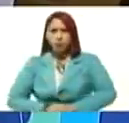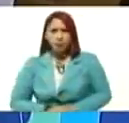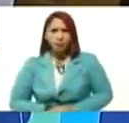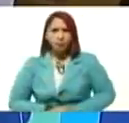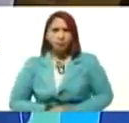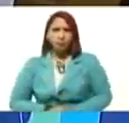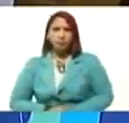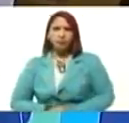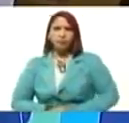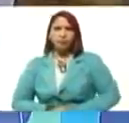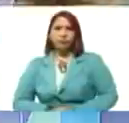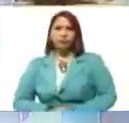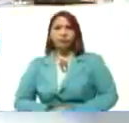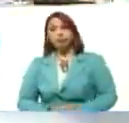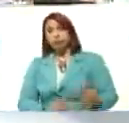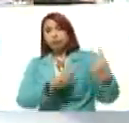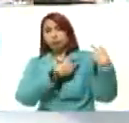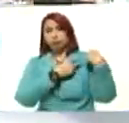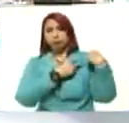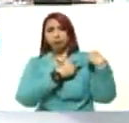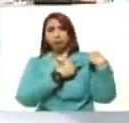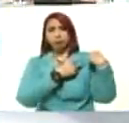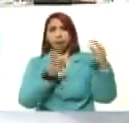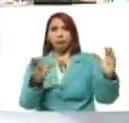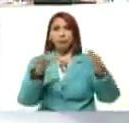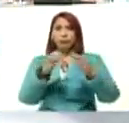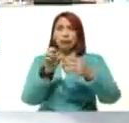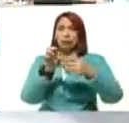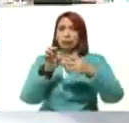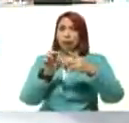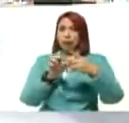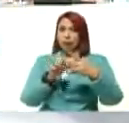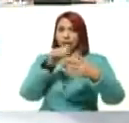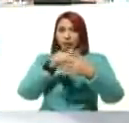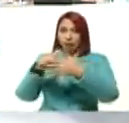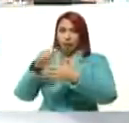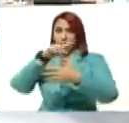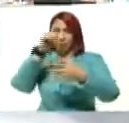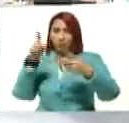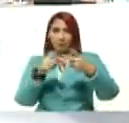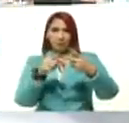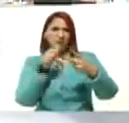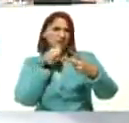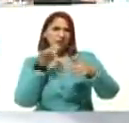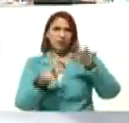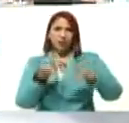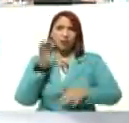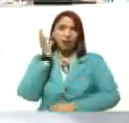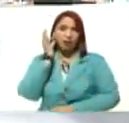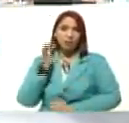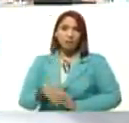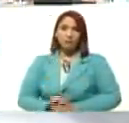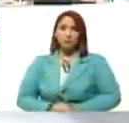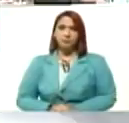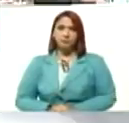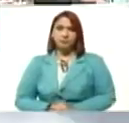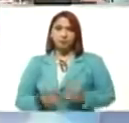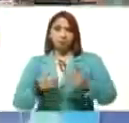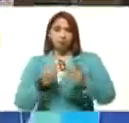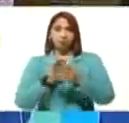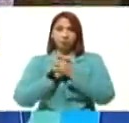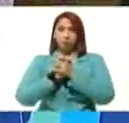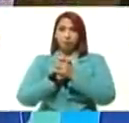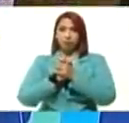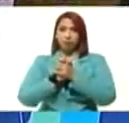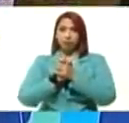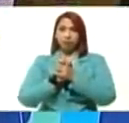guerra. Jefe del equipo de estrategia electoral. Y le pusimos como secretaria a la compañera